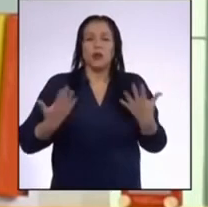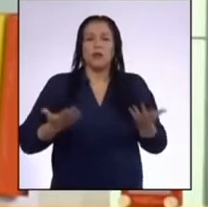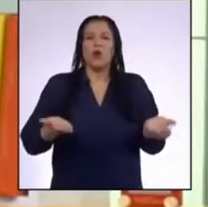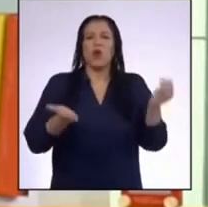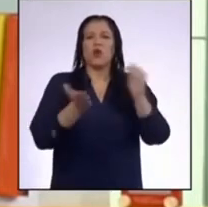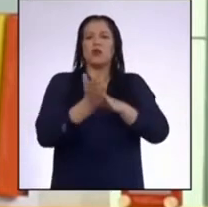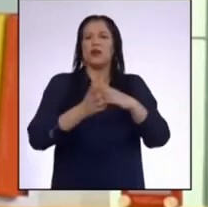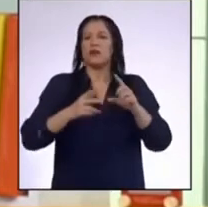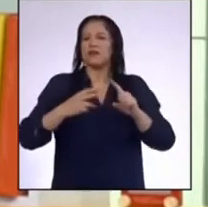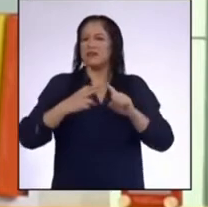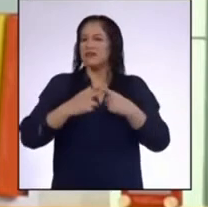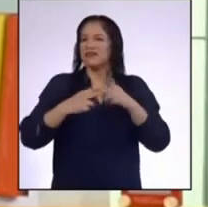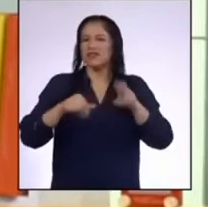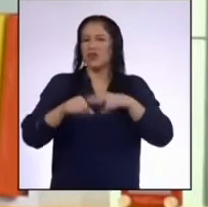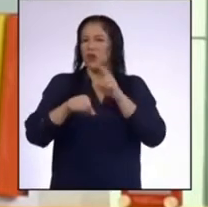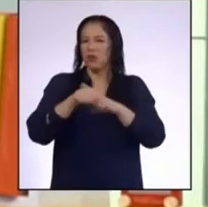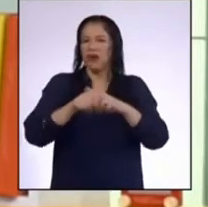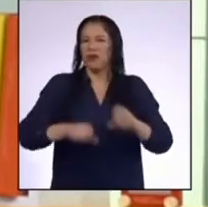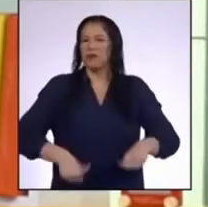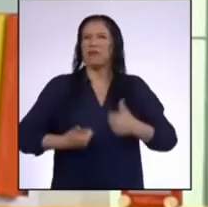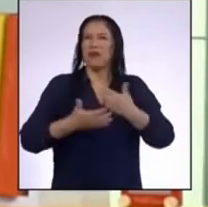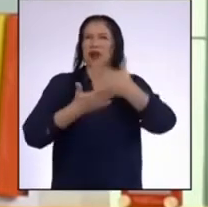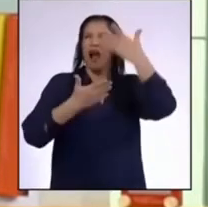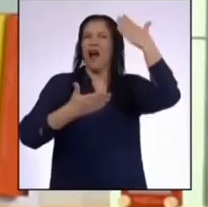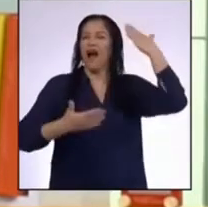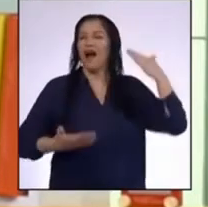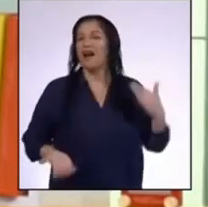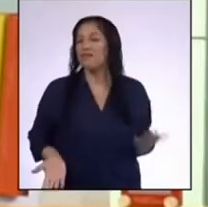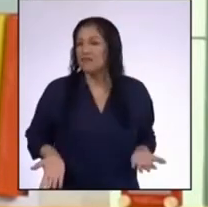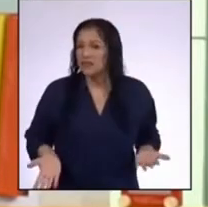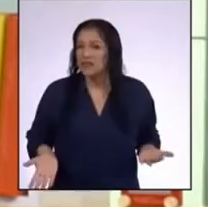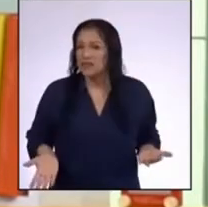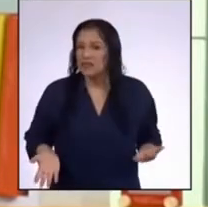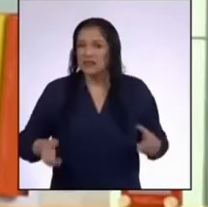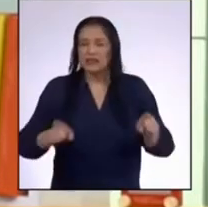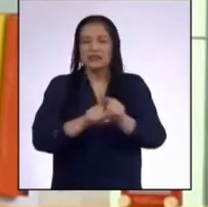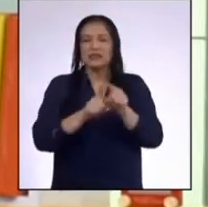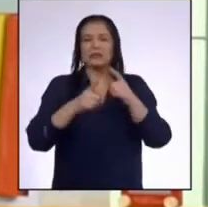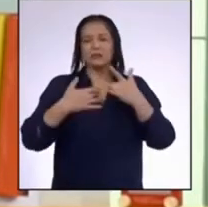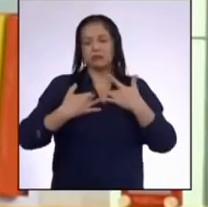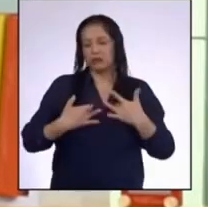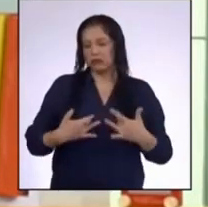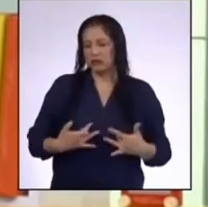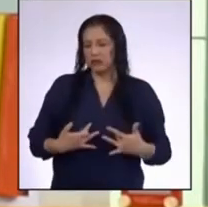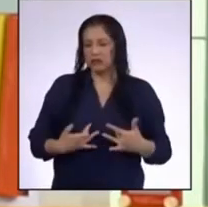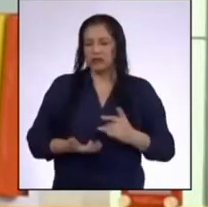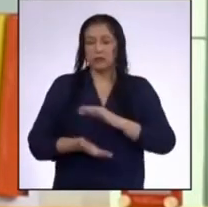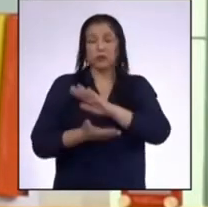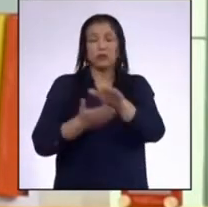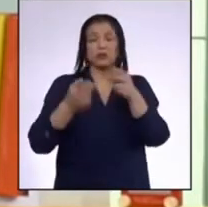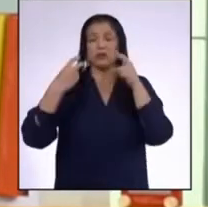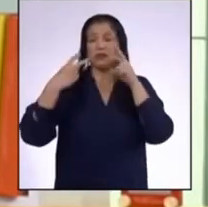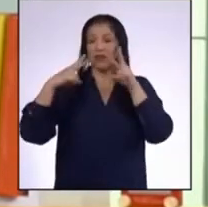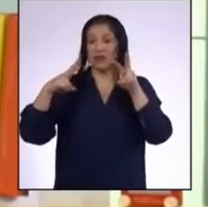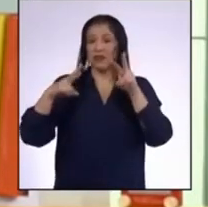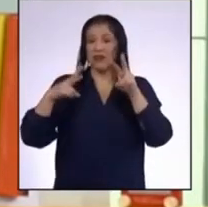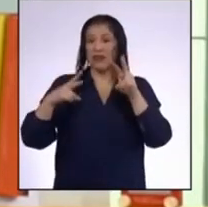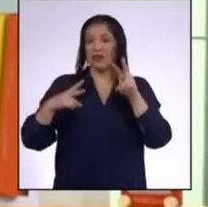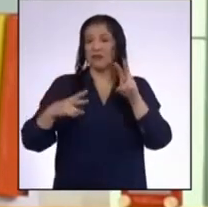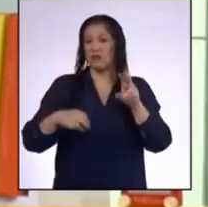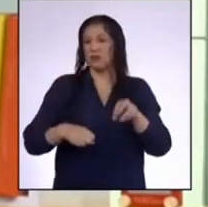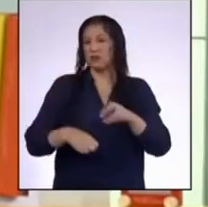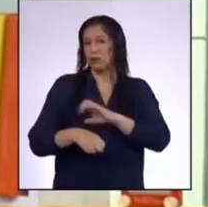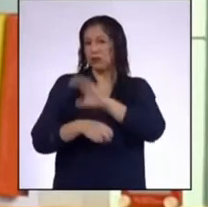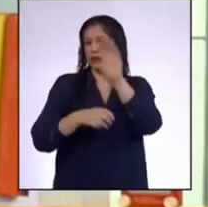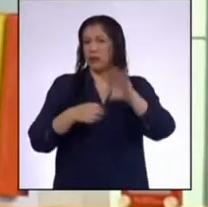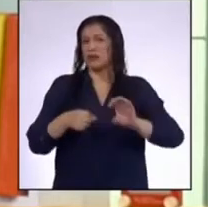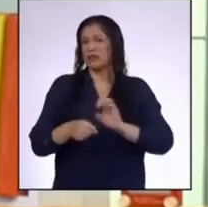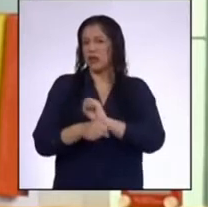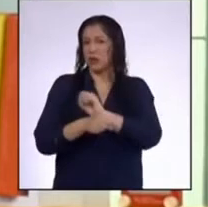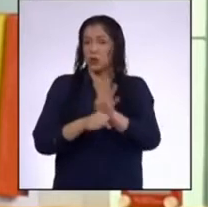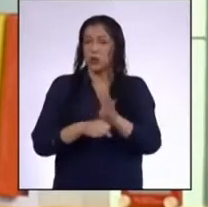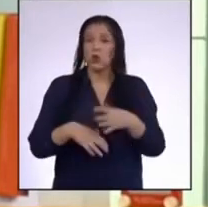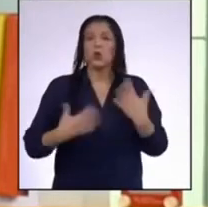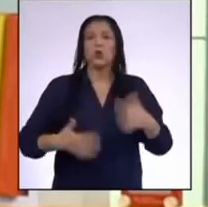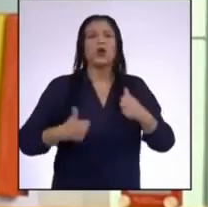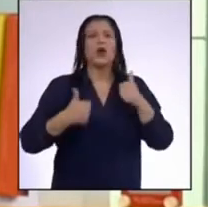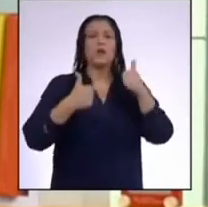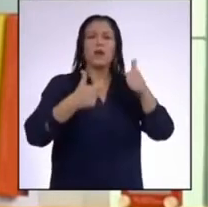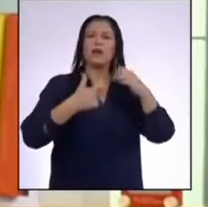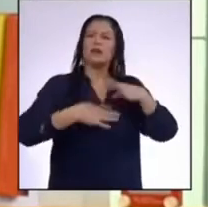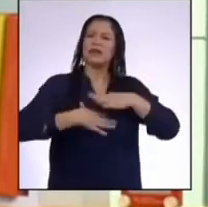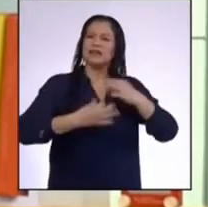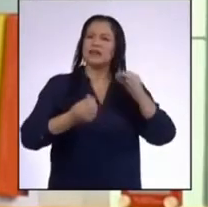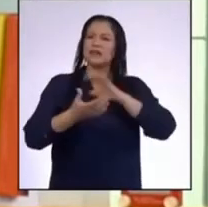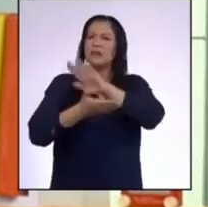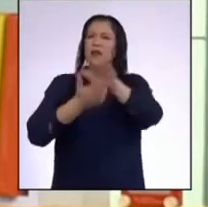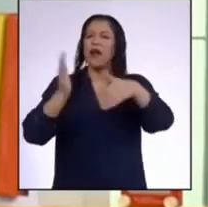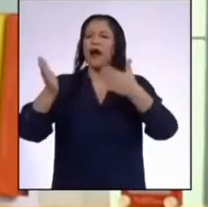cosas de nuevo De la manera en que lo hacíamos antes También tristeza por todo lo que está pasando Qué bueno y qué interesante haber hablado de